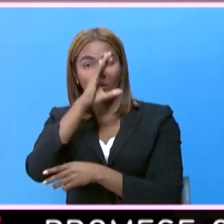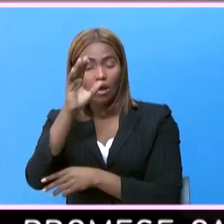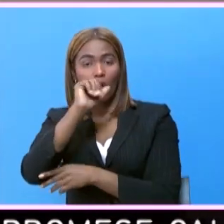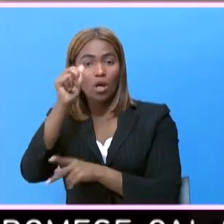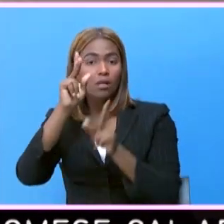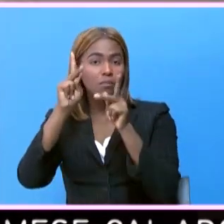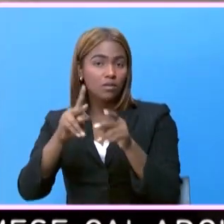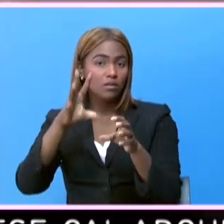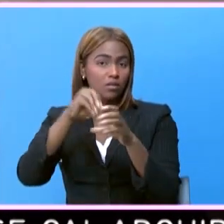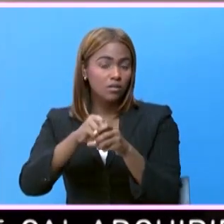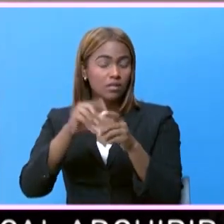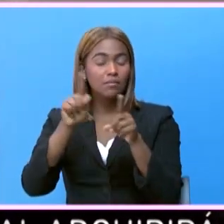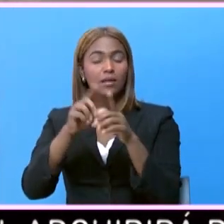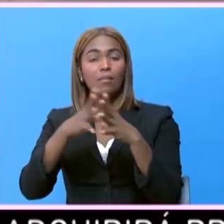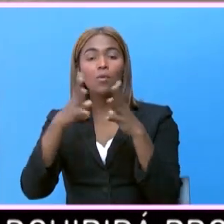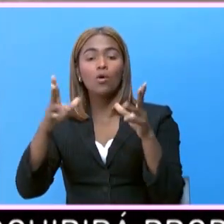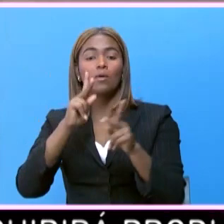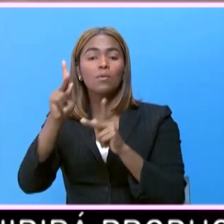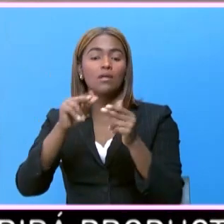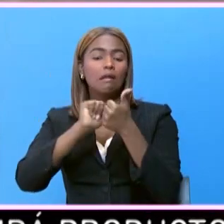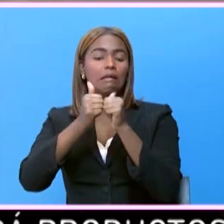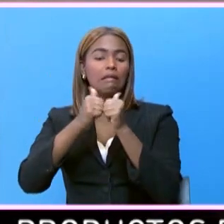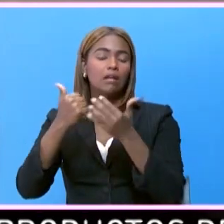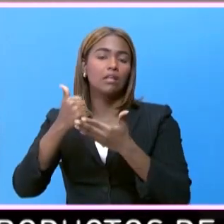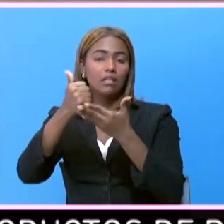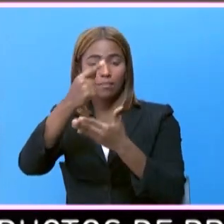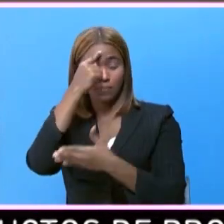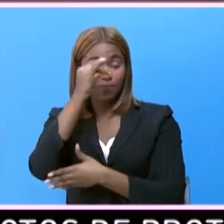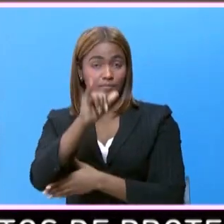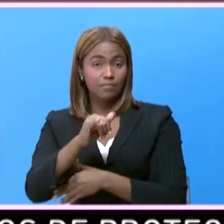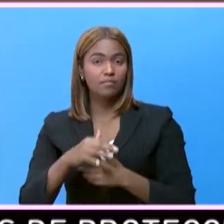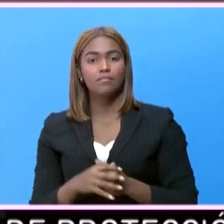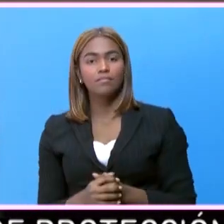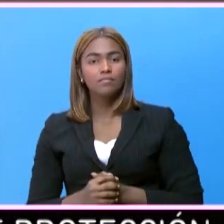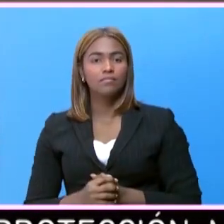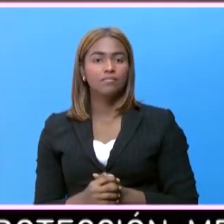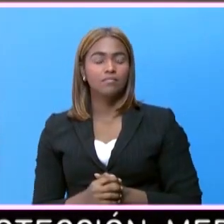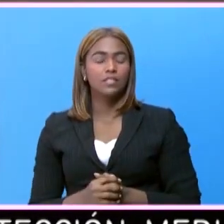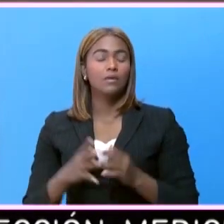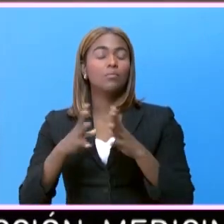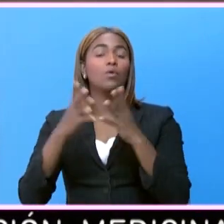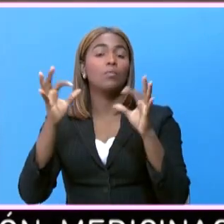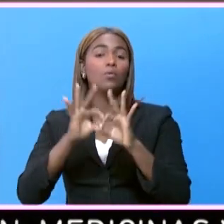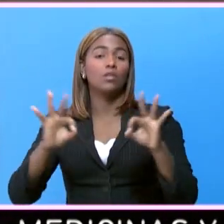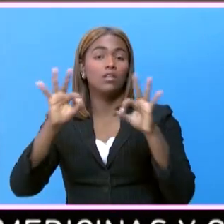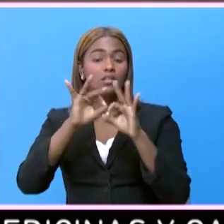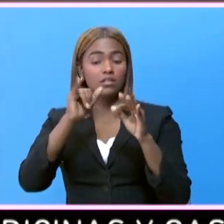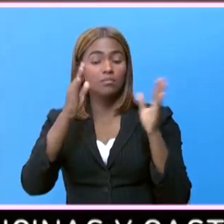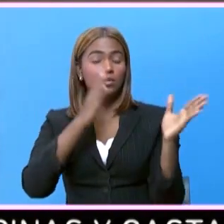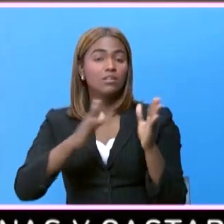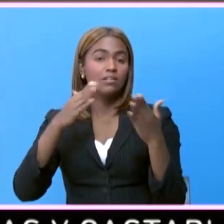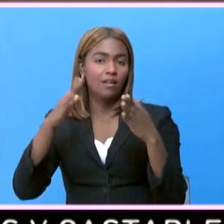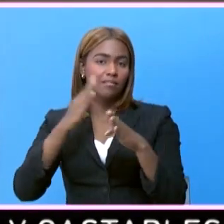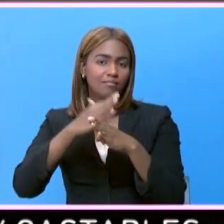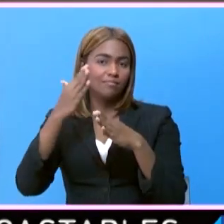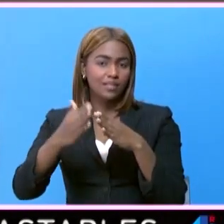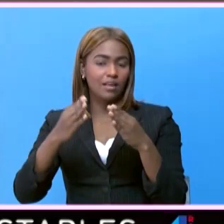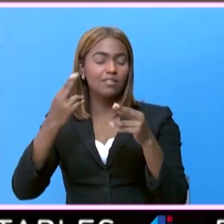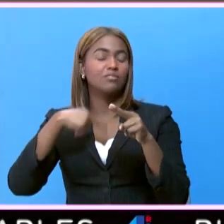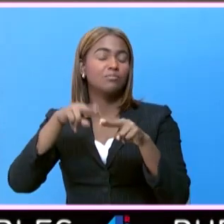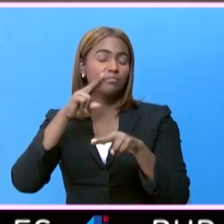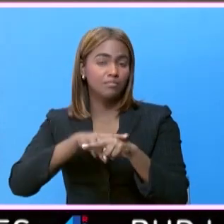dirigentes y muchos atletas en beneficio de la esgrima. Muy importante que este proceso haya terminado con